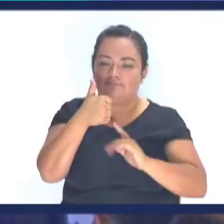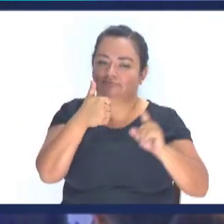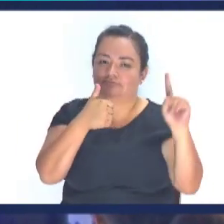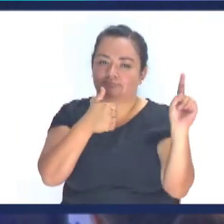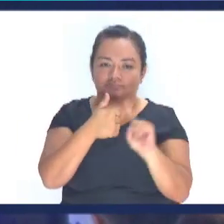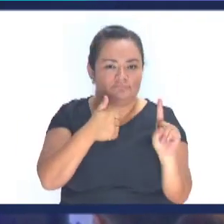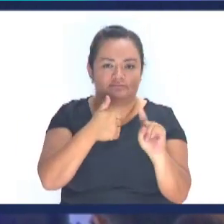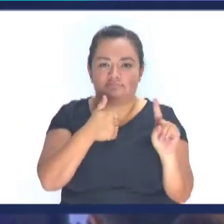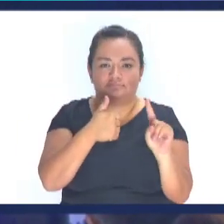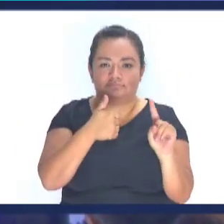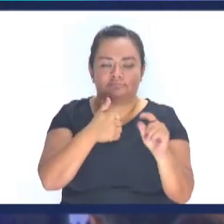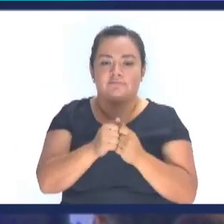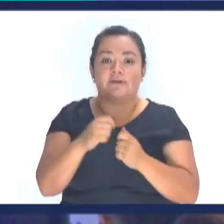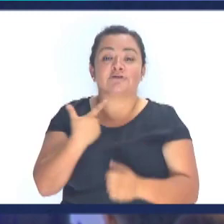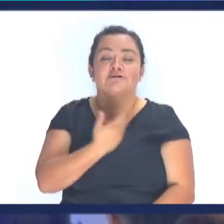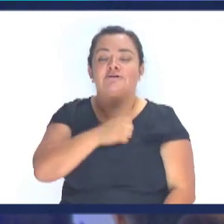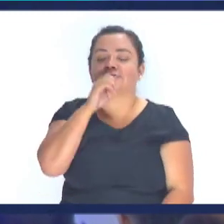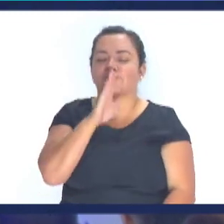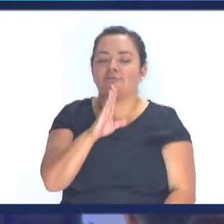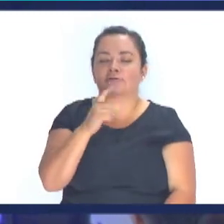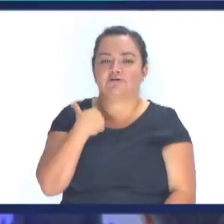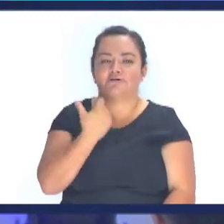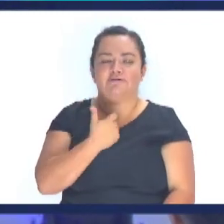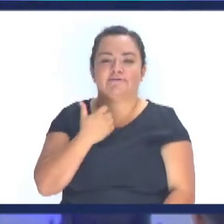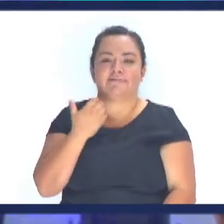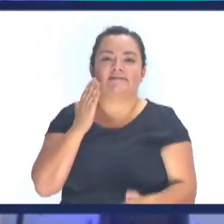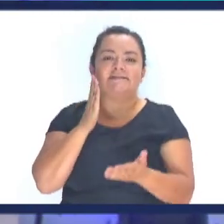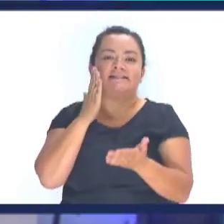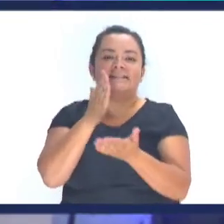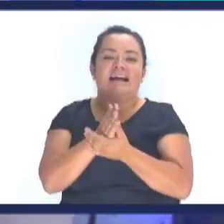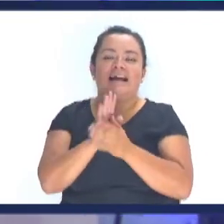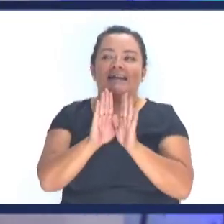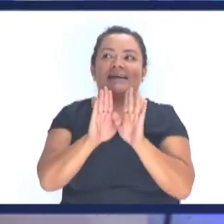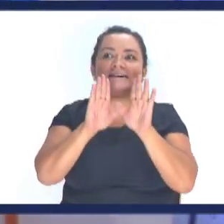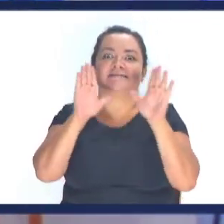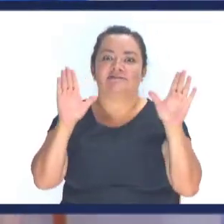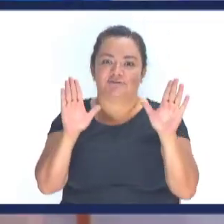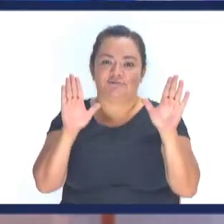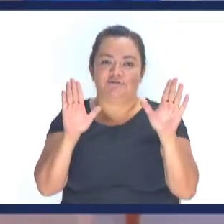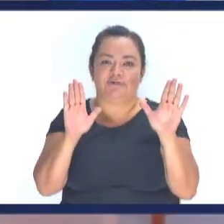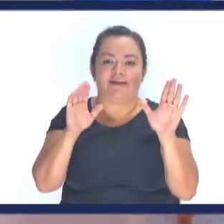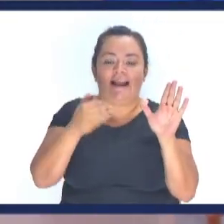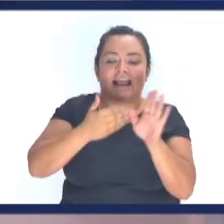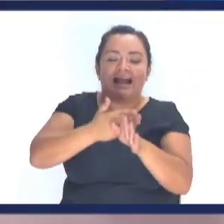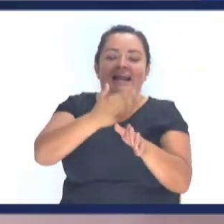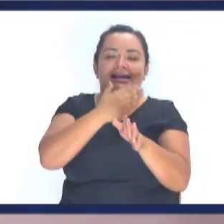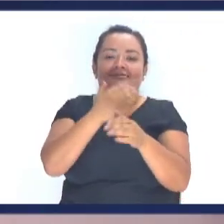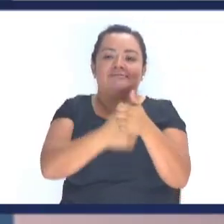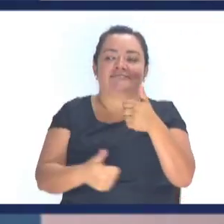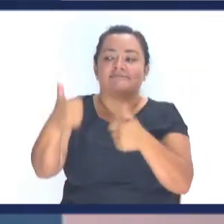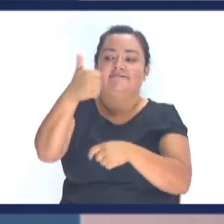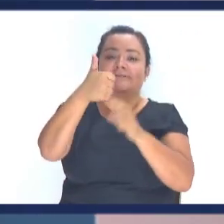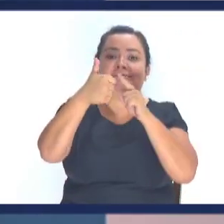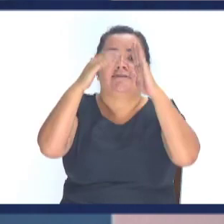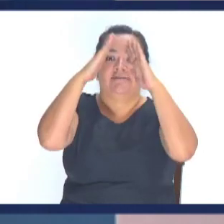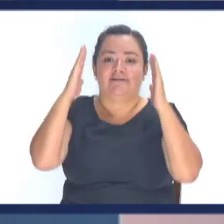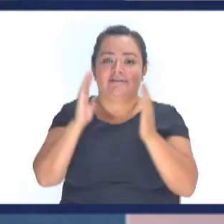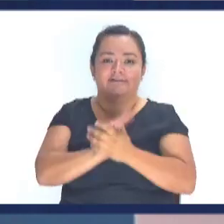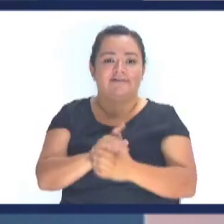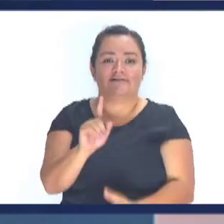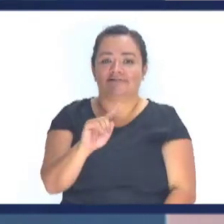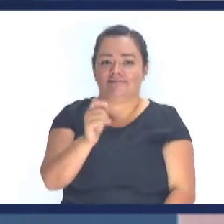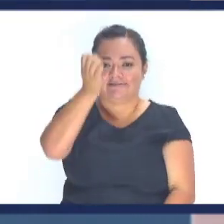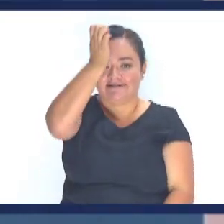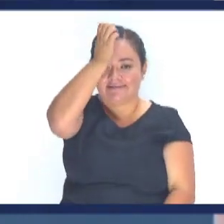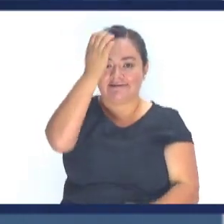de Jesús Cuando nosotros decimos uy vamos a llegar a Jesús a través de María Nosotros estamos cometiendo un error Porque